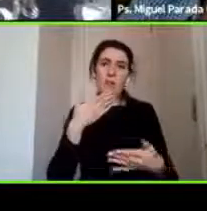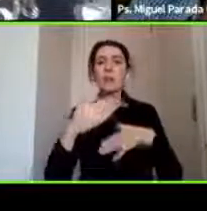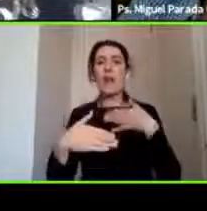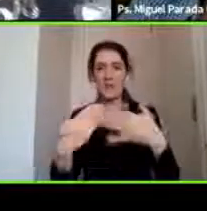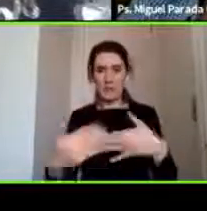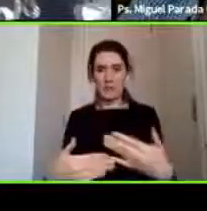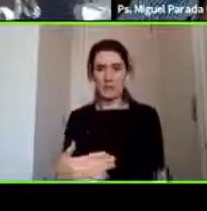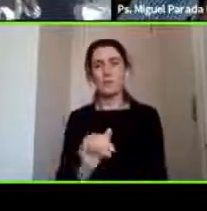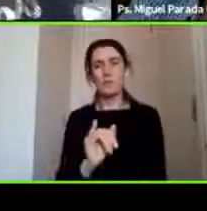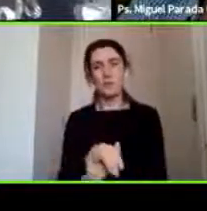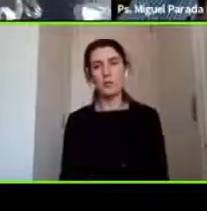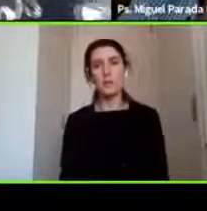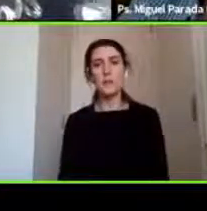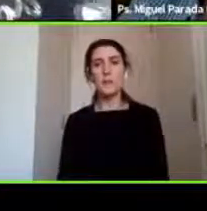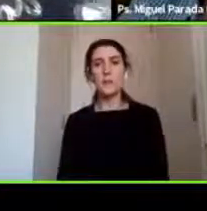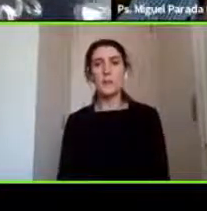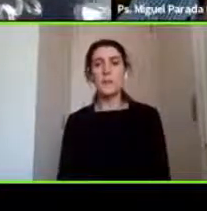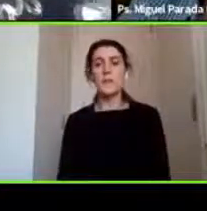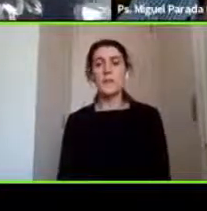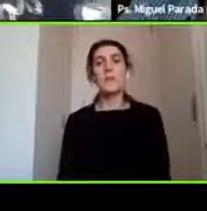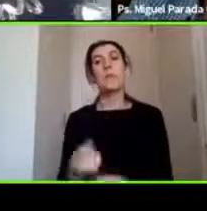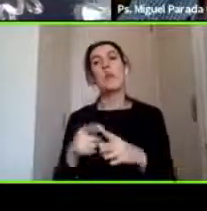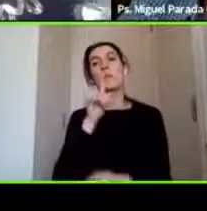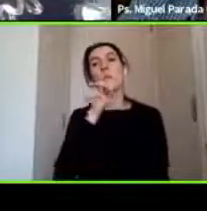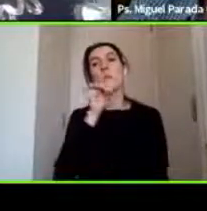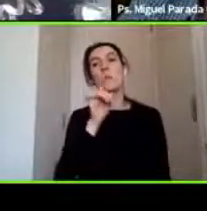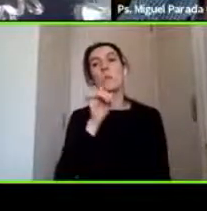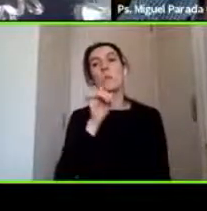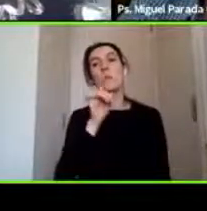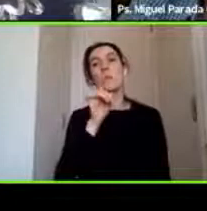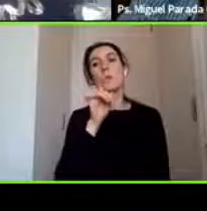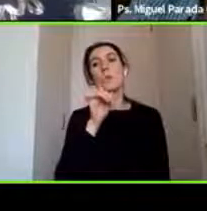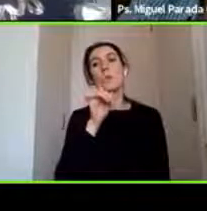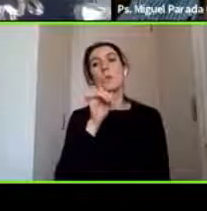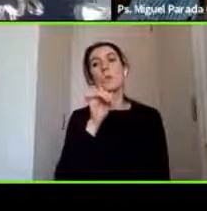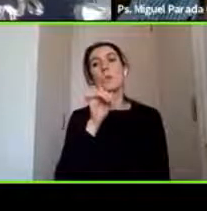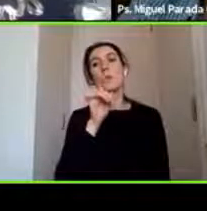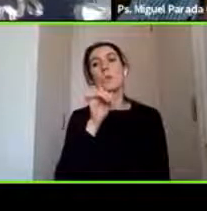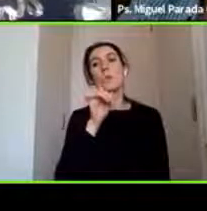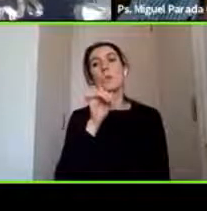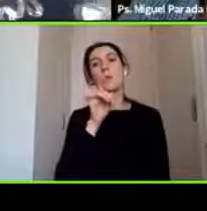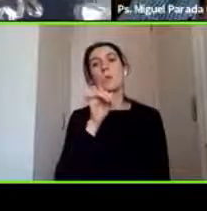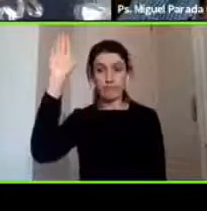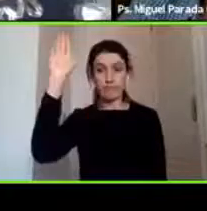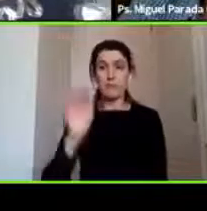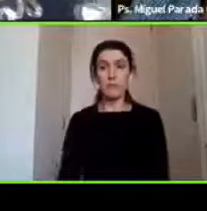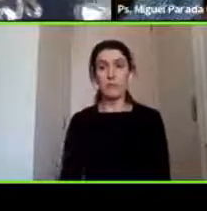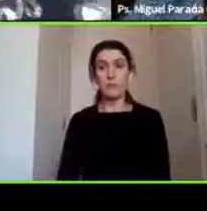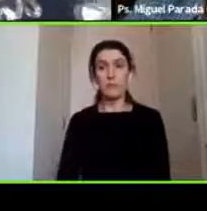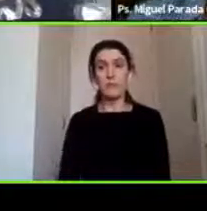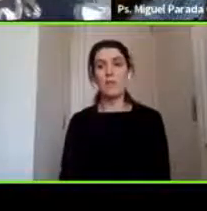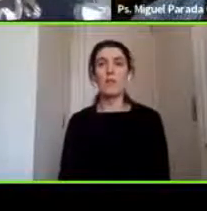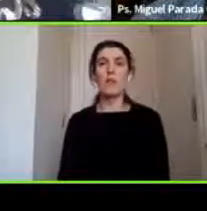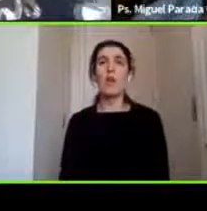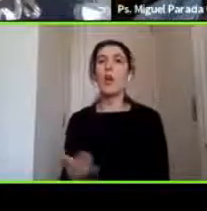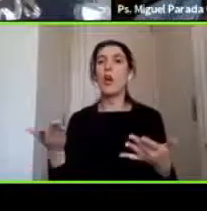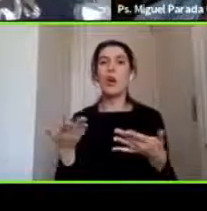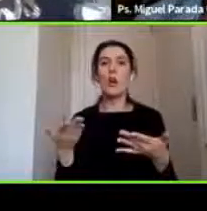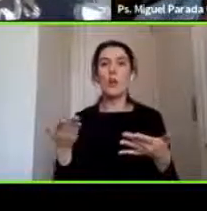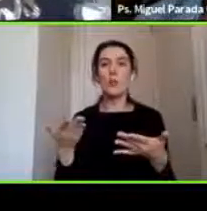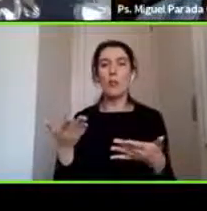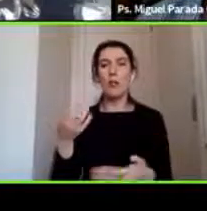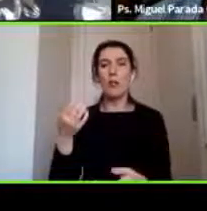pregunta acá entonces cuando quieras responderme levantan la mano ¿cómo afecta un TEC en el desarrollo y